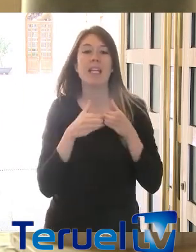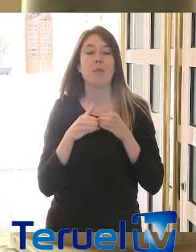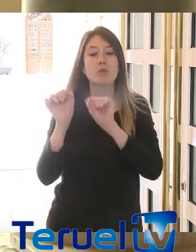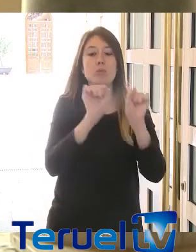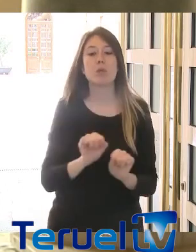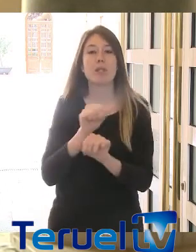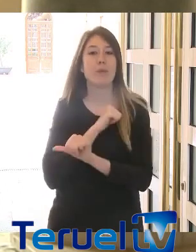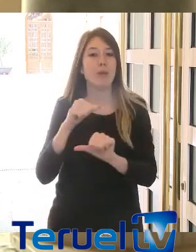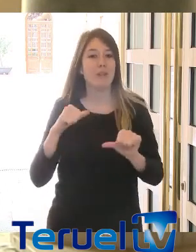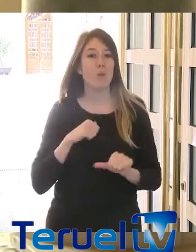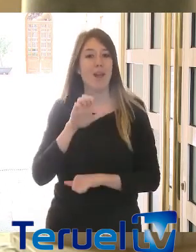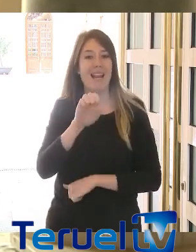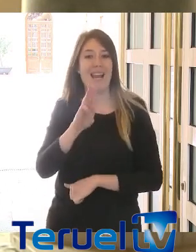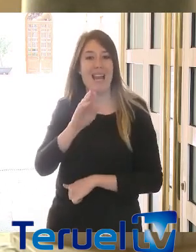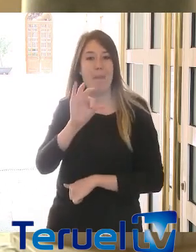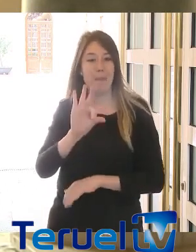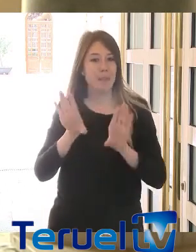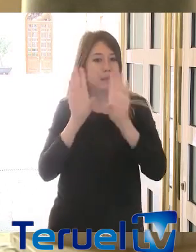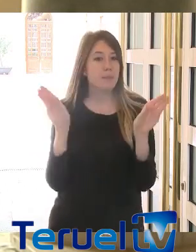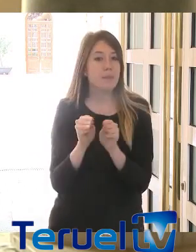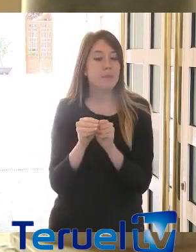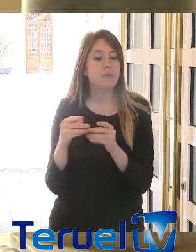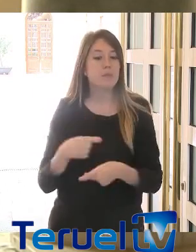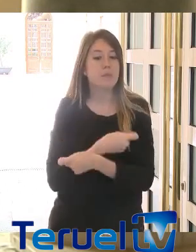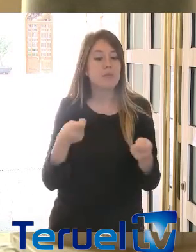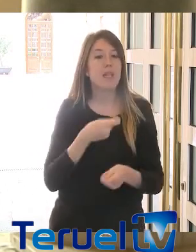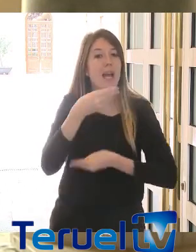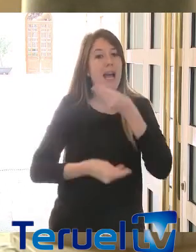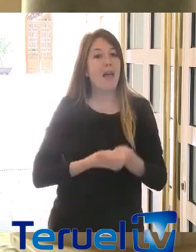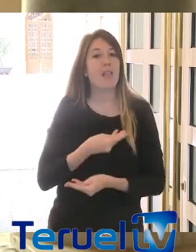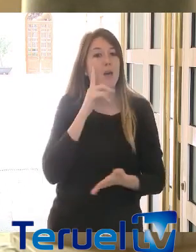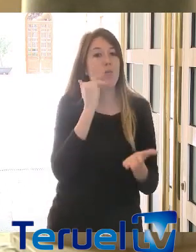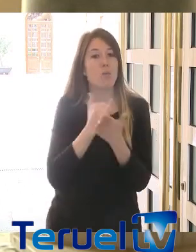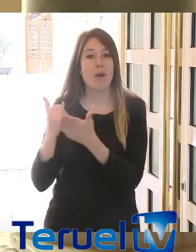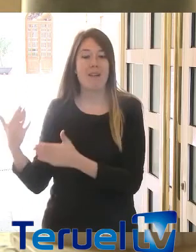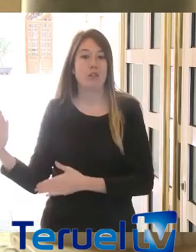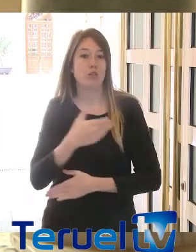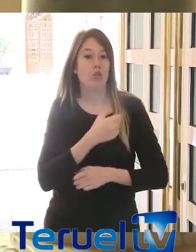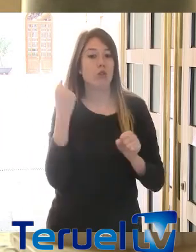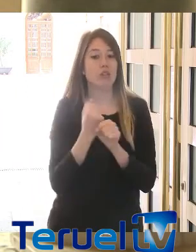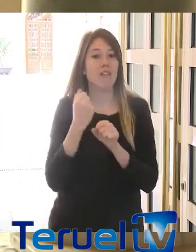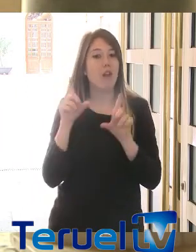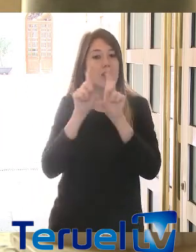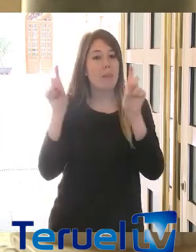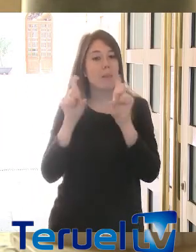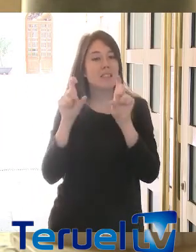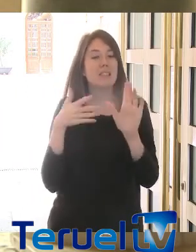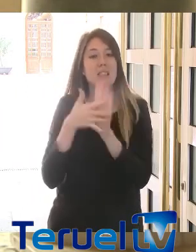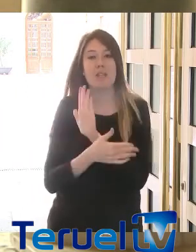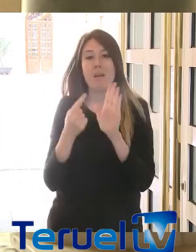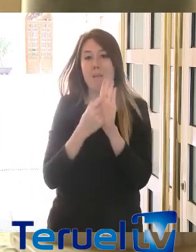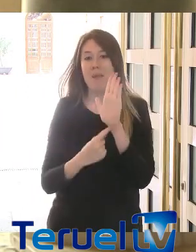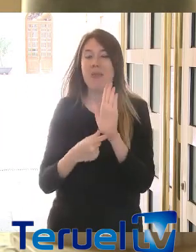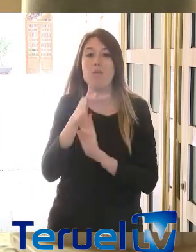individual, las EPIs, y creemos que el realizar test a todos los trabajadores de las empresas sería una medida muy positiva para